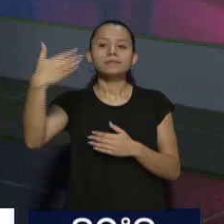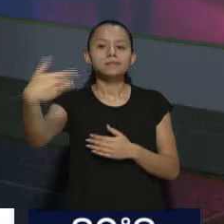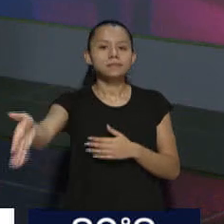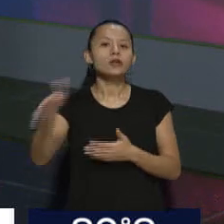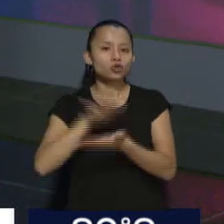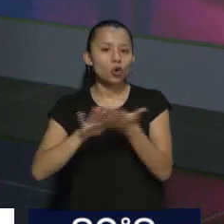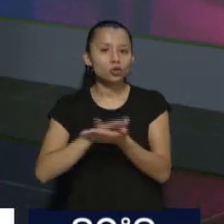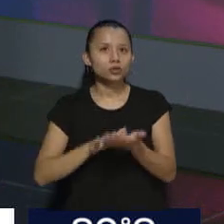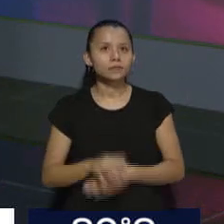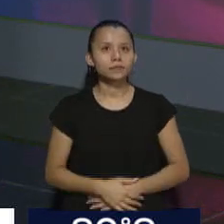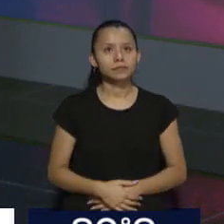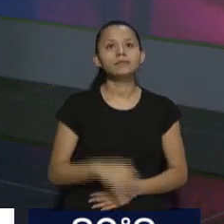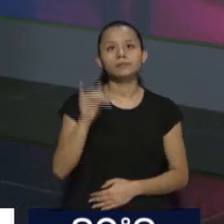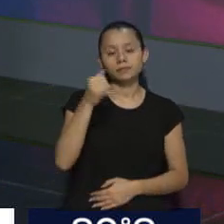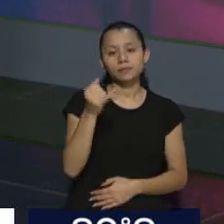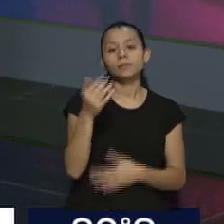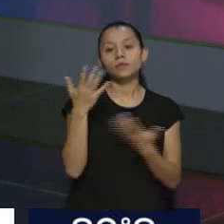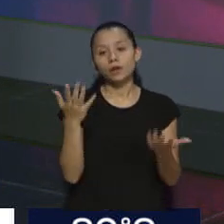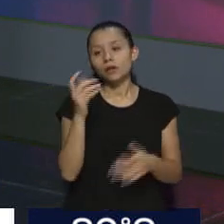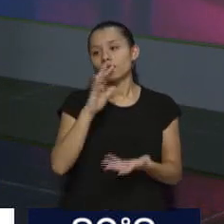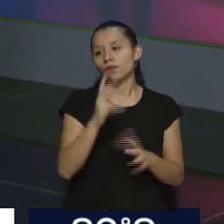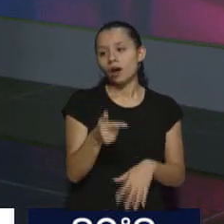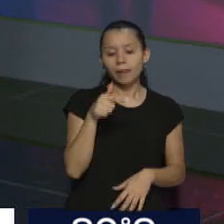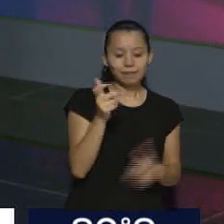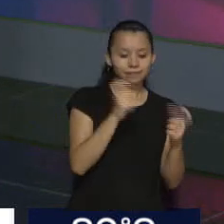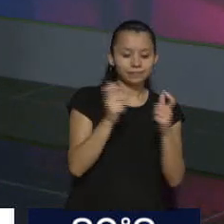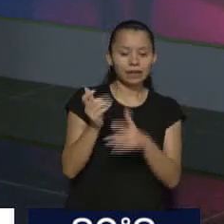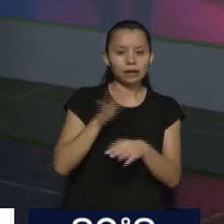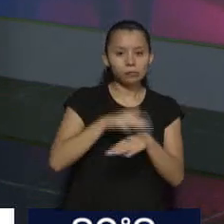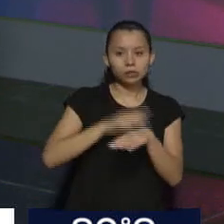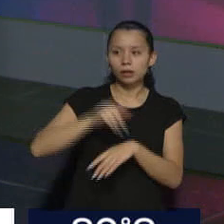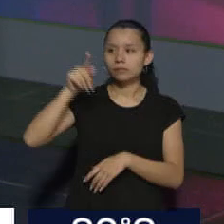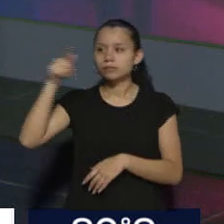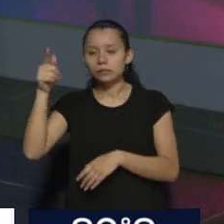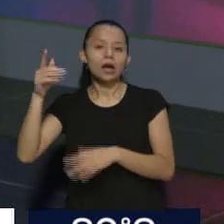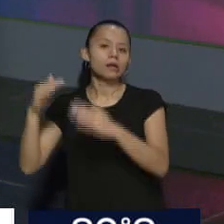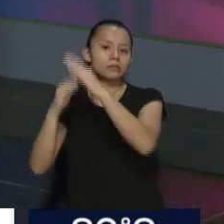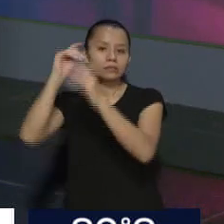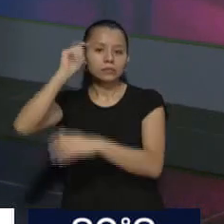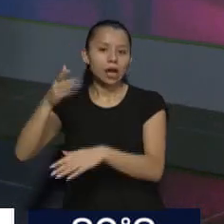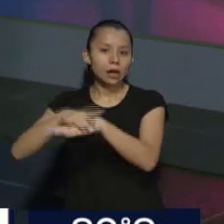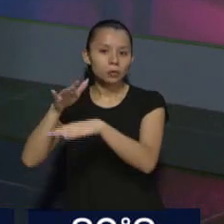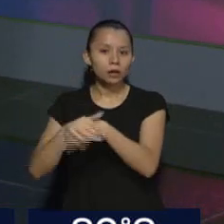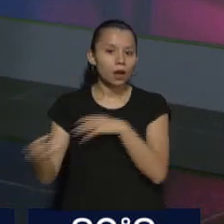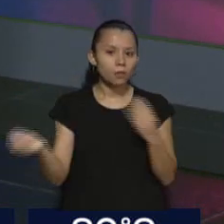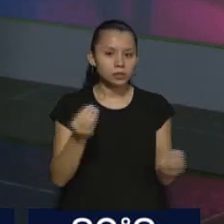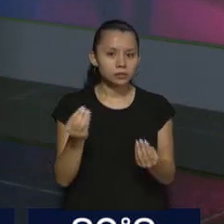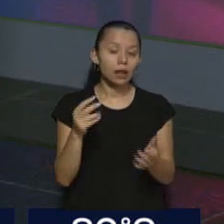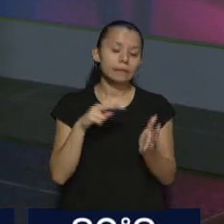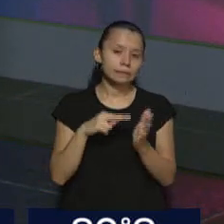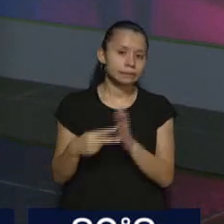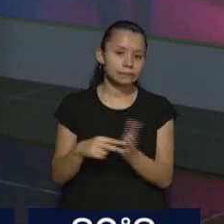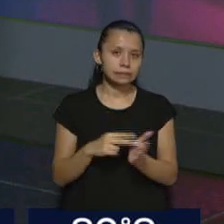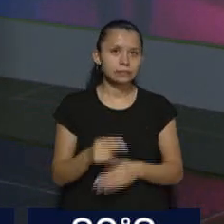y justamente esto, el conflicto de competencia judicial, que es que estábamos hablando. Bueno, a ver, es del fuero laboral,